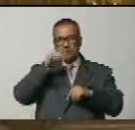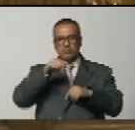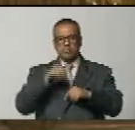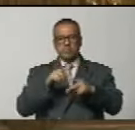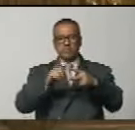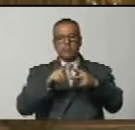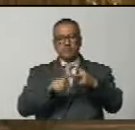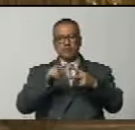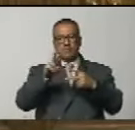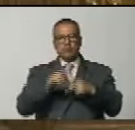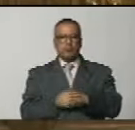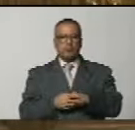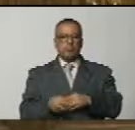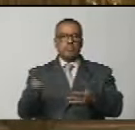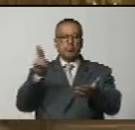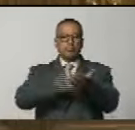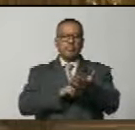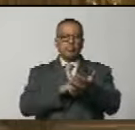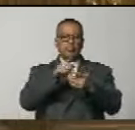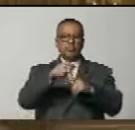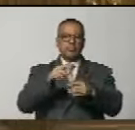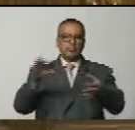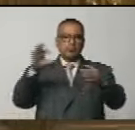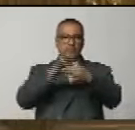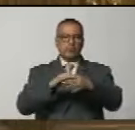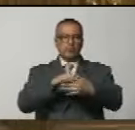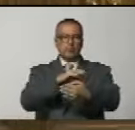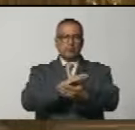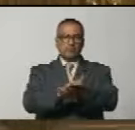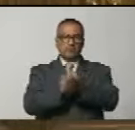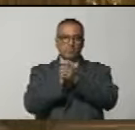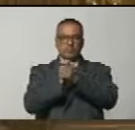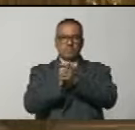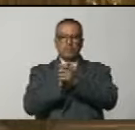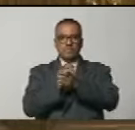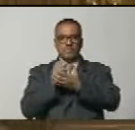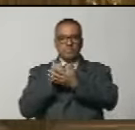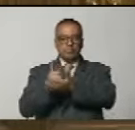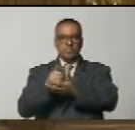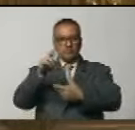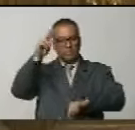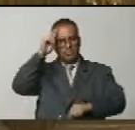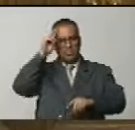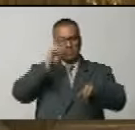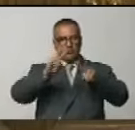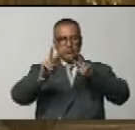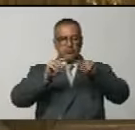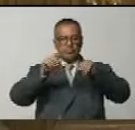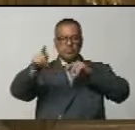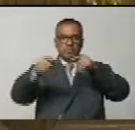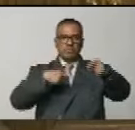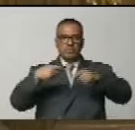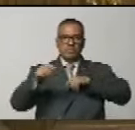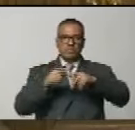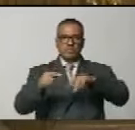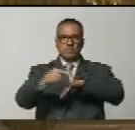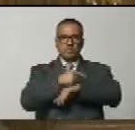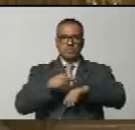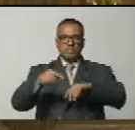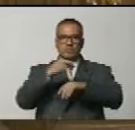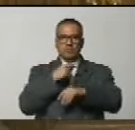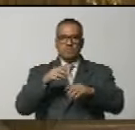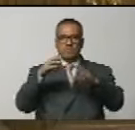Segundo reiterar los lazos de amistad cooperación y respeto mutuo que existe entre los gobiernos